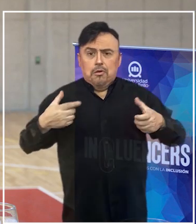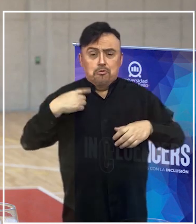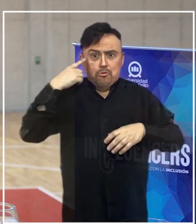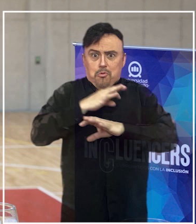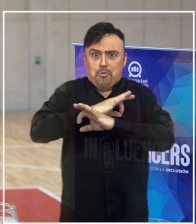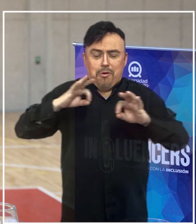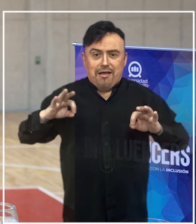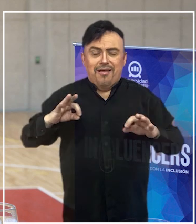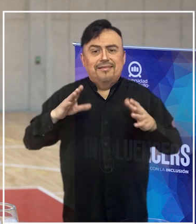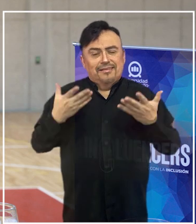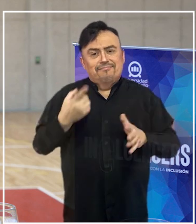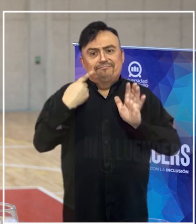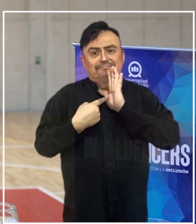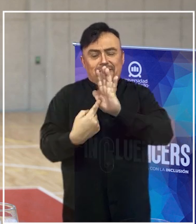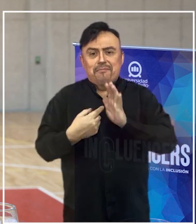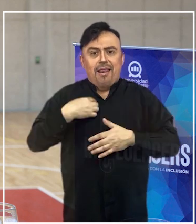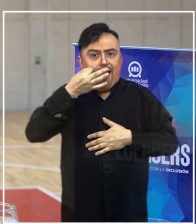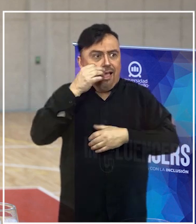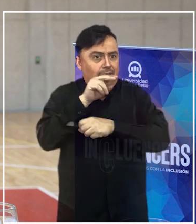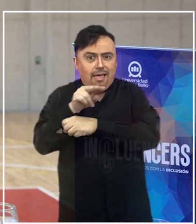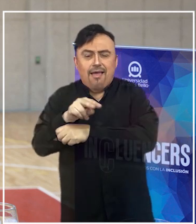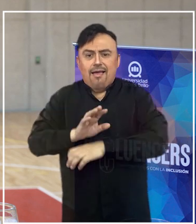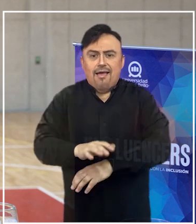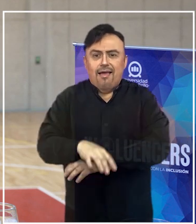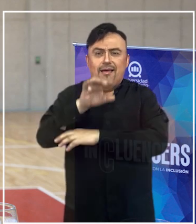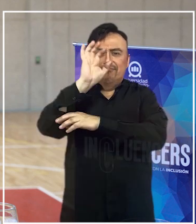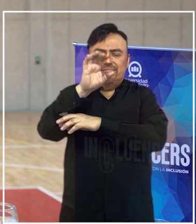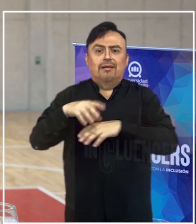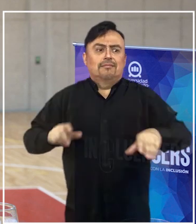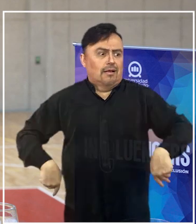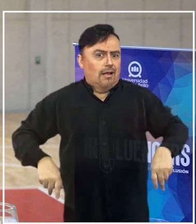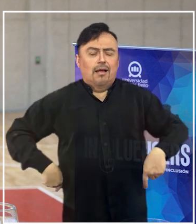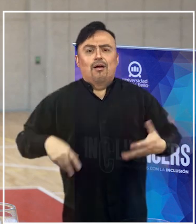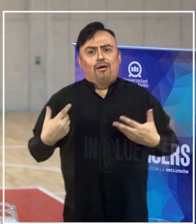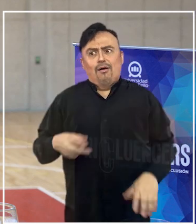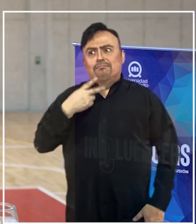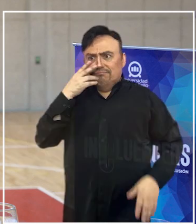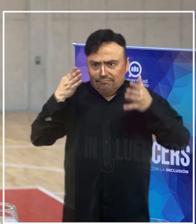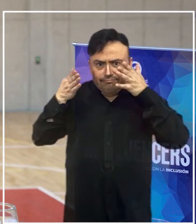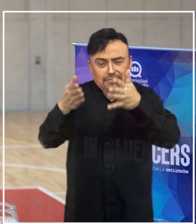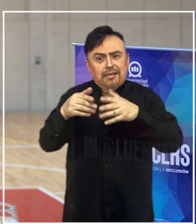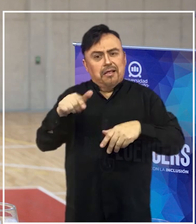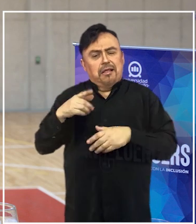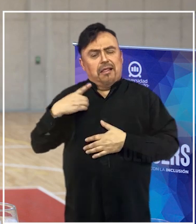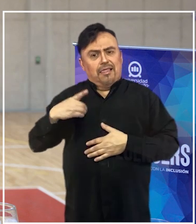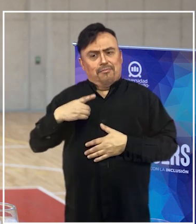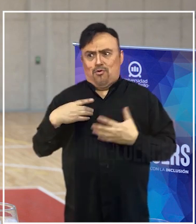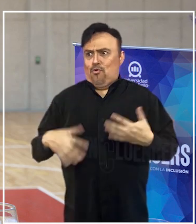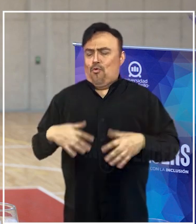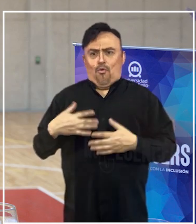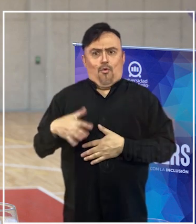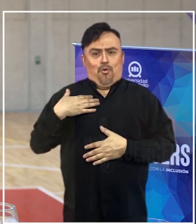demostración también se mantuvo después en el básquetbol en silla de ruedas que son realmente disciplinas excepcionales.